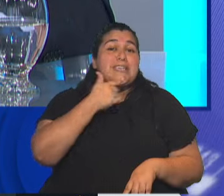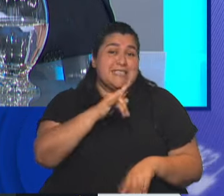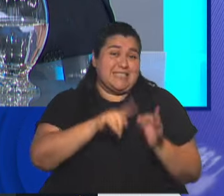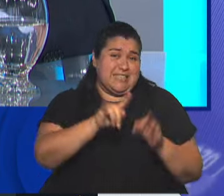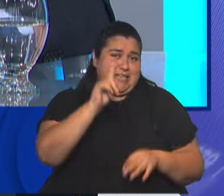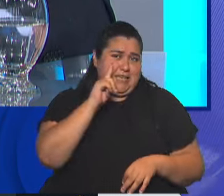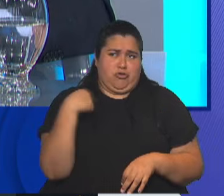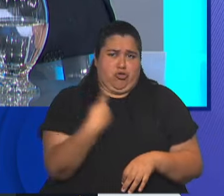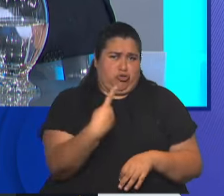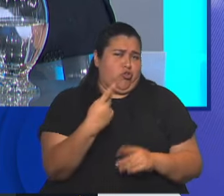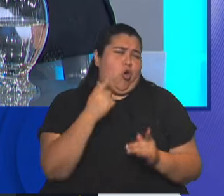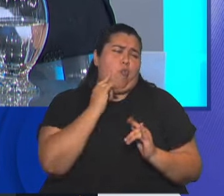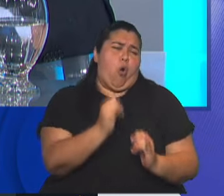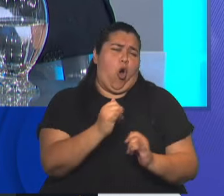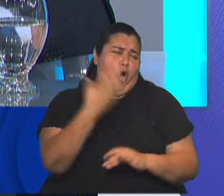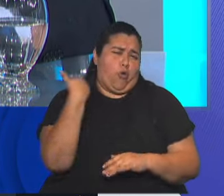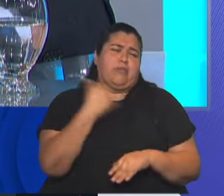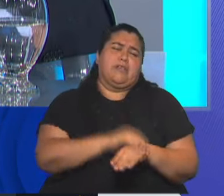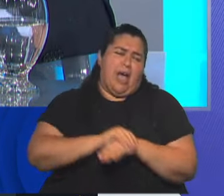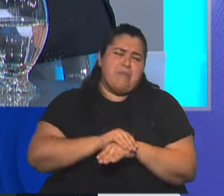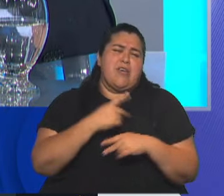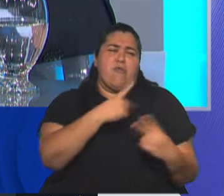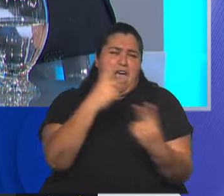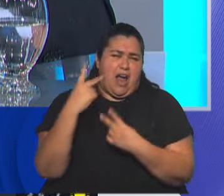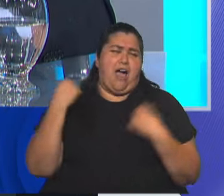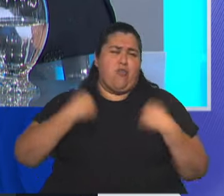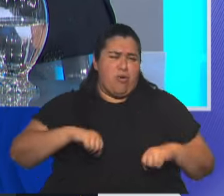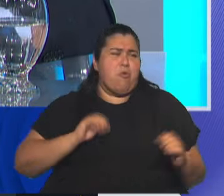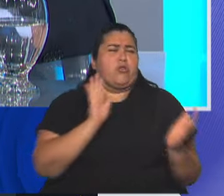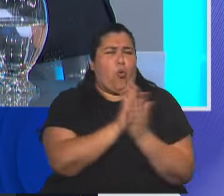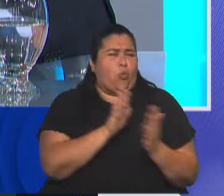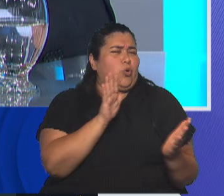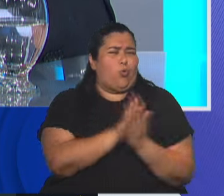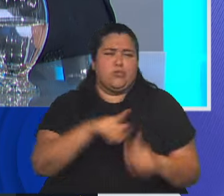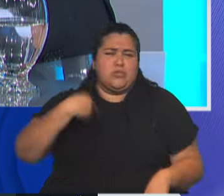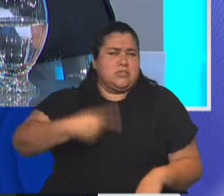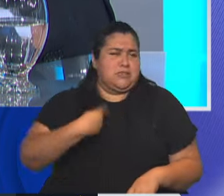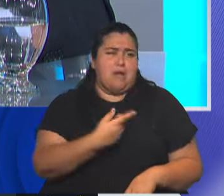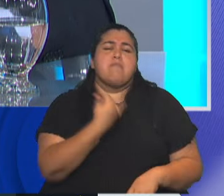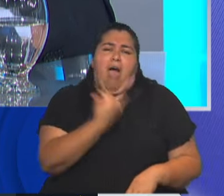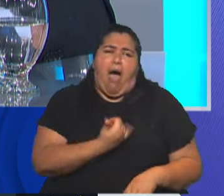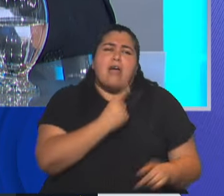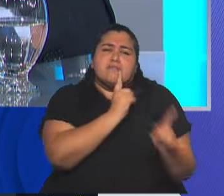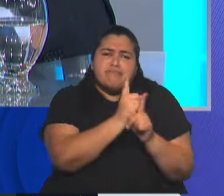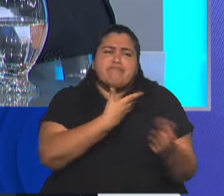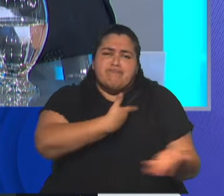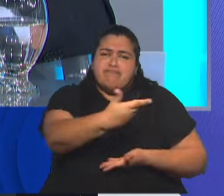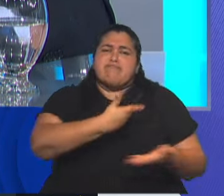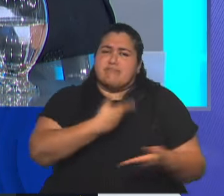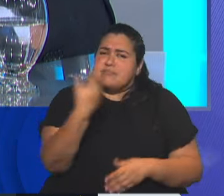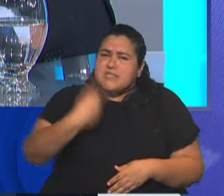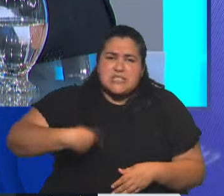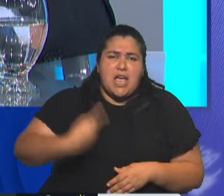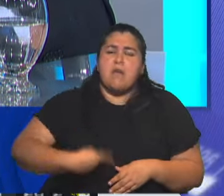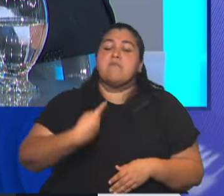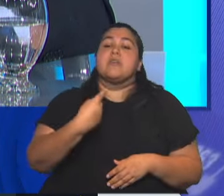jovencitos. Hemos viajado juntos, he hecho deporte, tenemos una enorme comunión jurídica, hemos trabajado